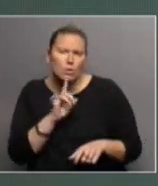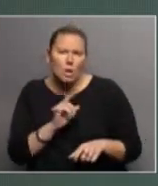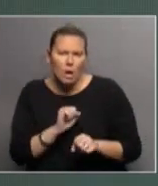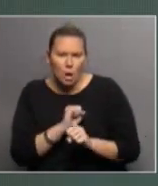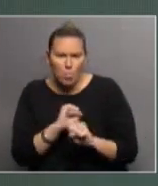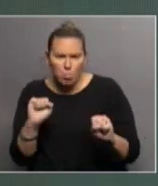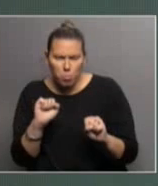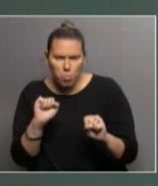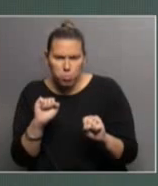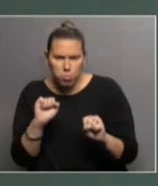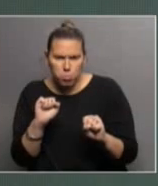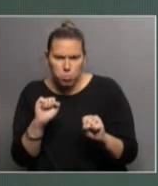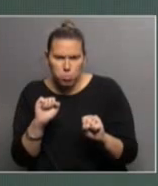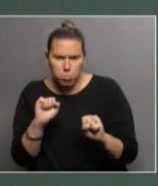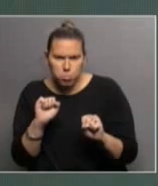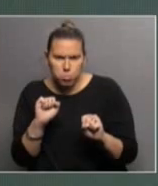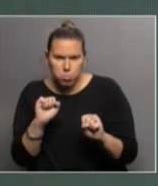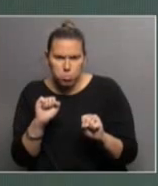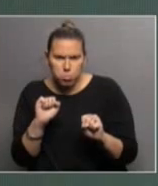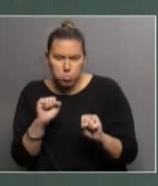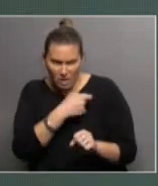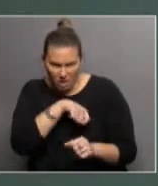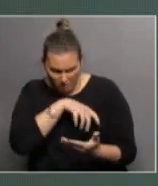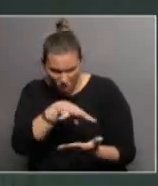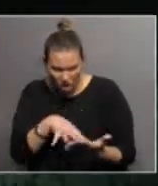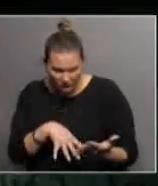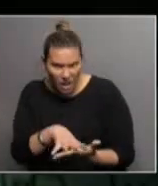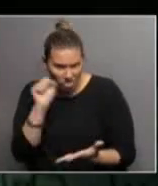leer la lengua, el español?